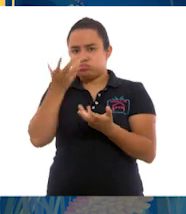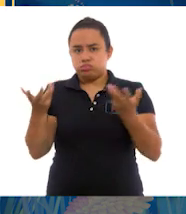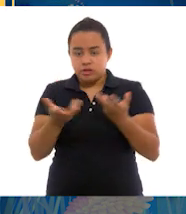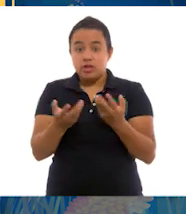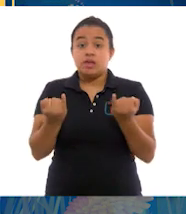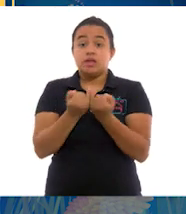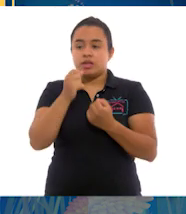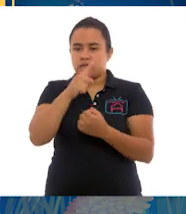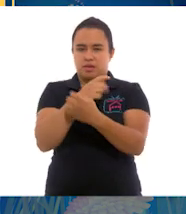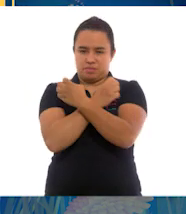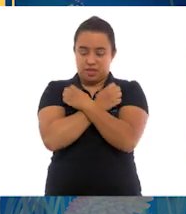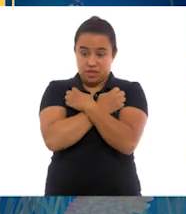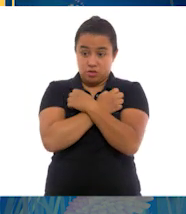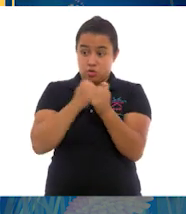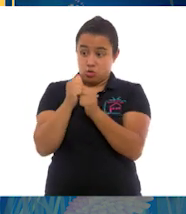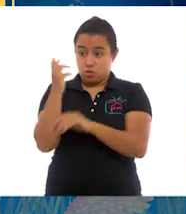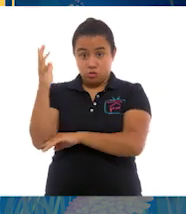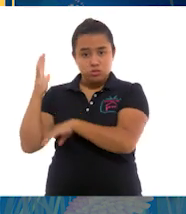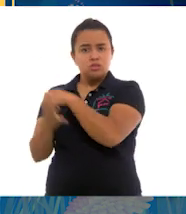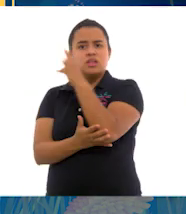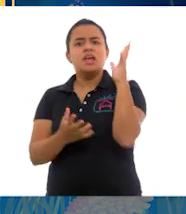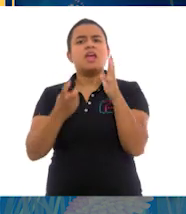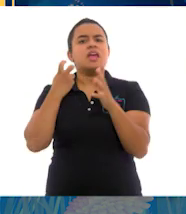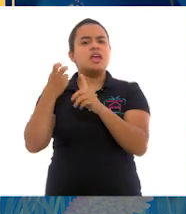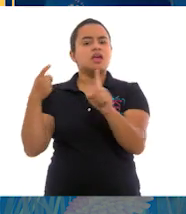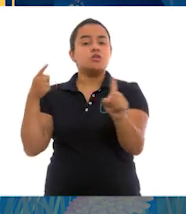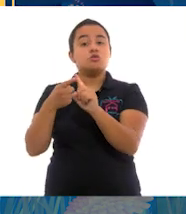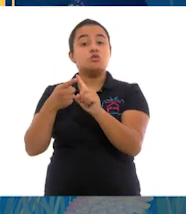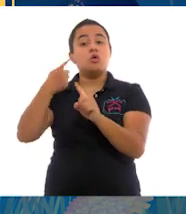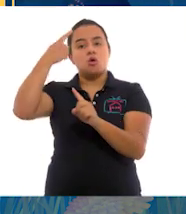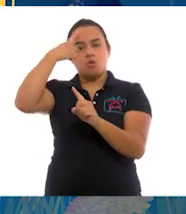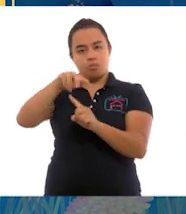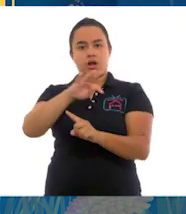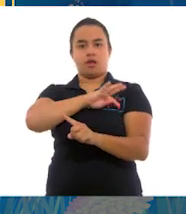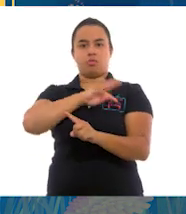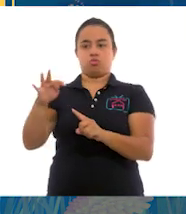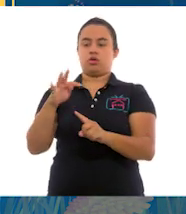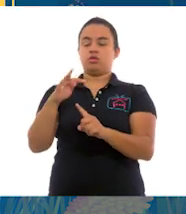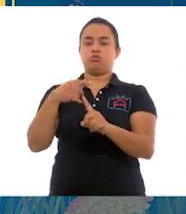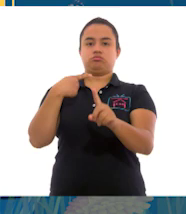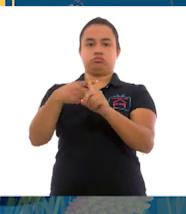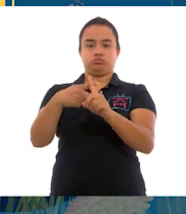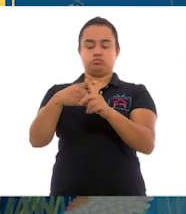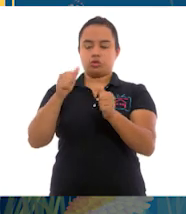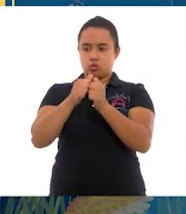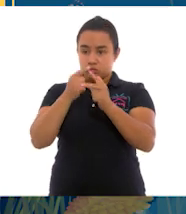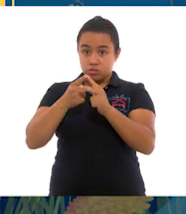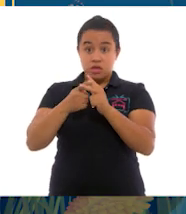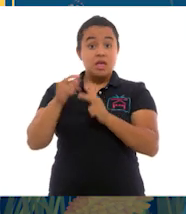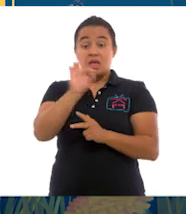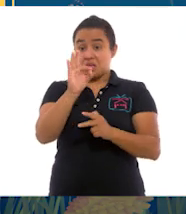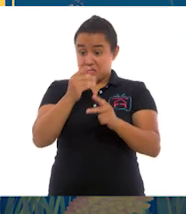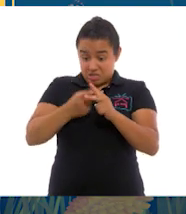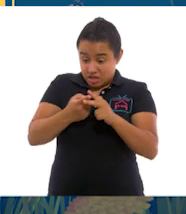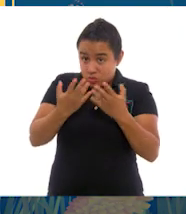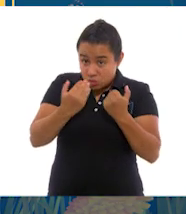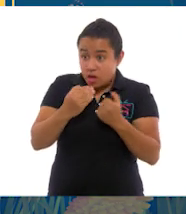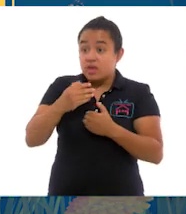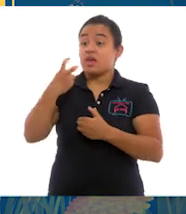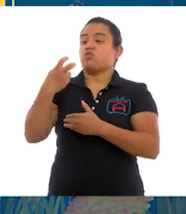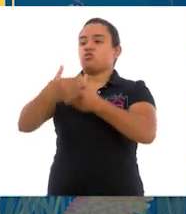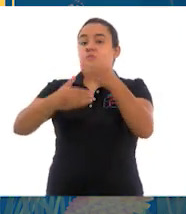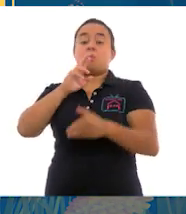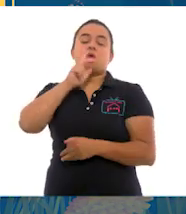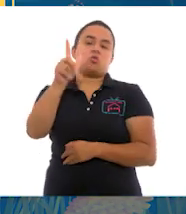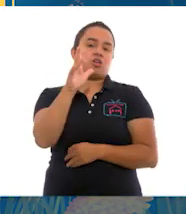y educación ambiental, tienen objetivos orientados a obtener resultados medibles, porque lo que no se mide, no se puede mejorar.